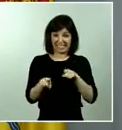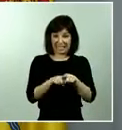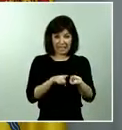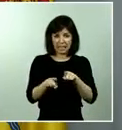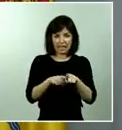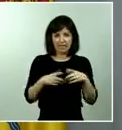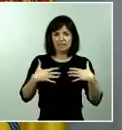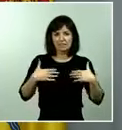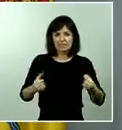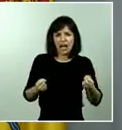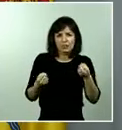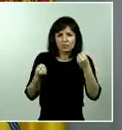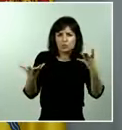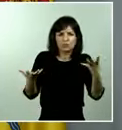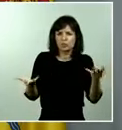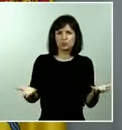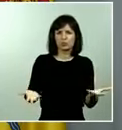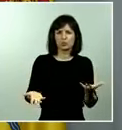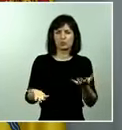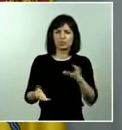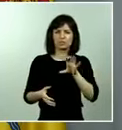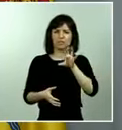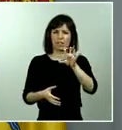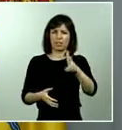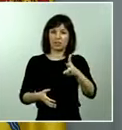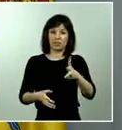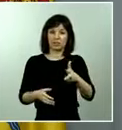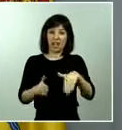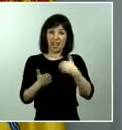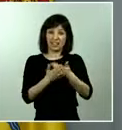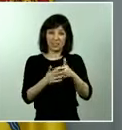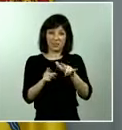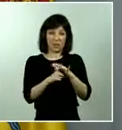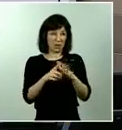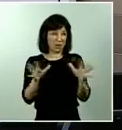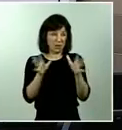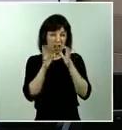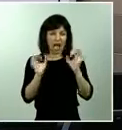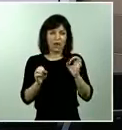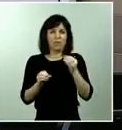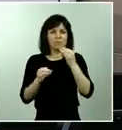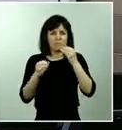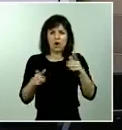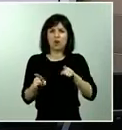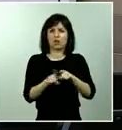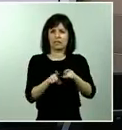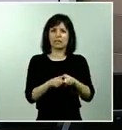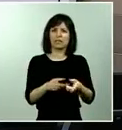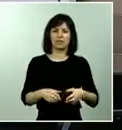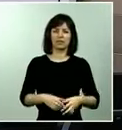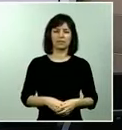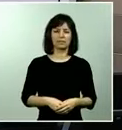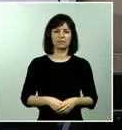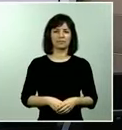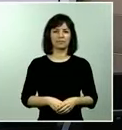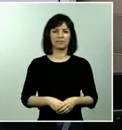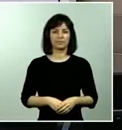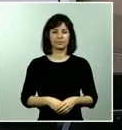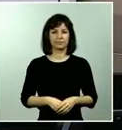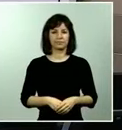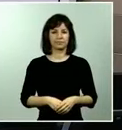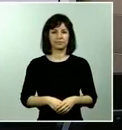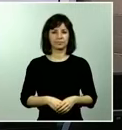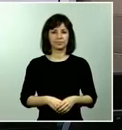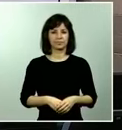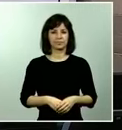de derecho y más en circunstancias como las que trágicamente estamos viviendo creo que el ministro de interior nos